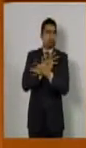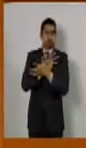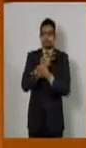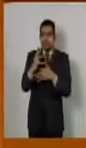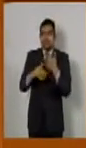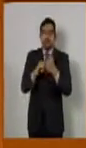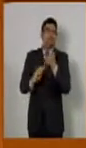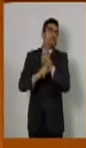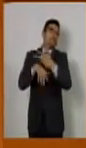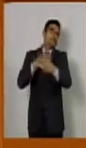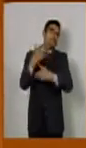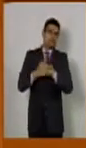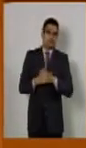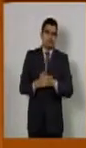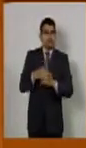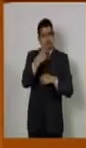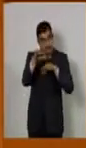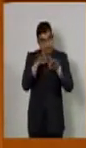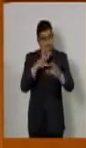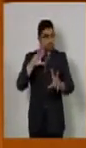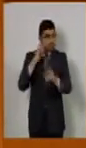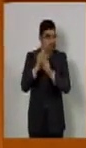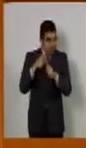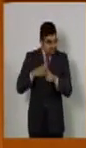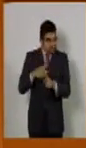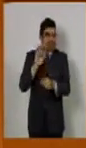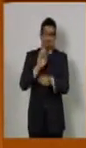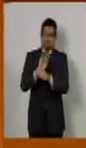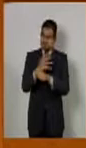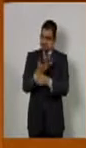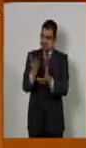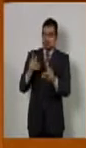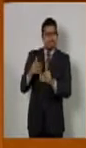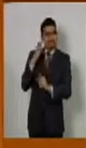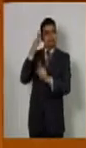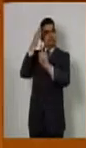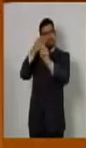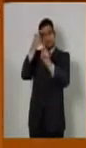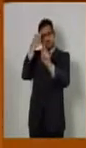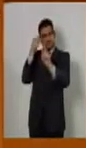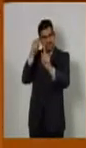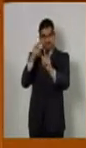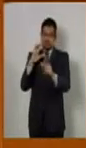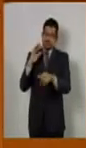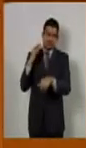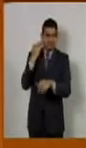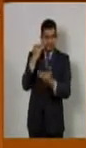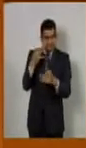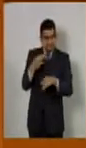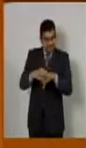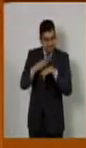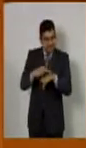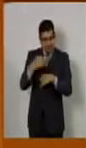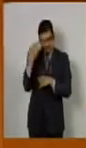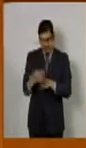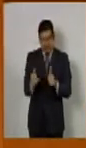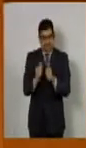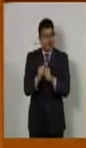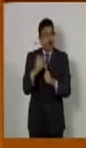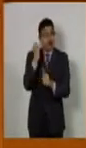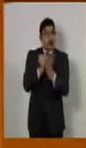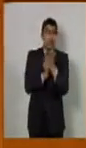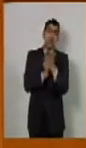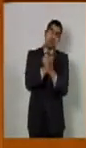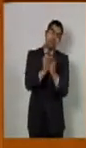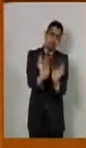continúen siendo guía para todos nosotros sobre el mejor camino a tomar en tiempos con decisiones muy complejas